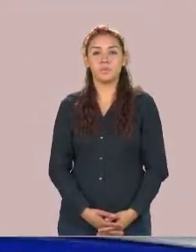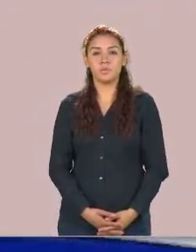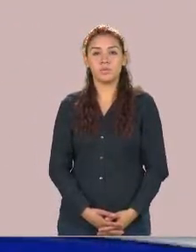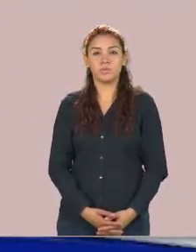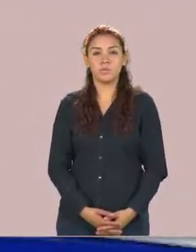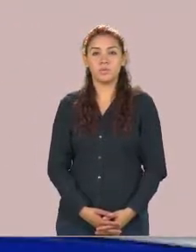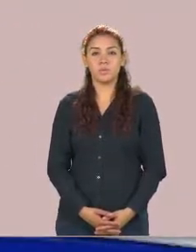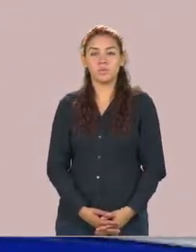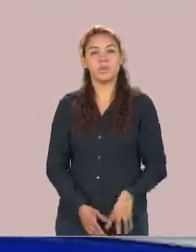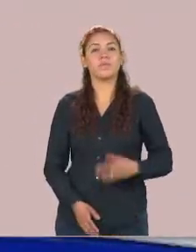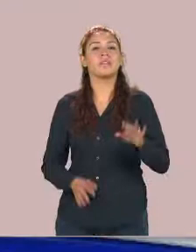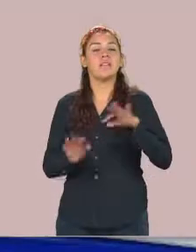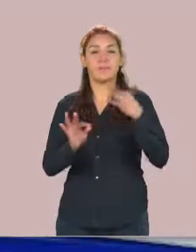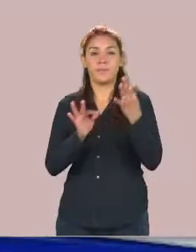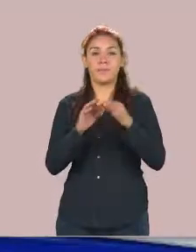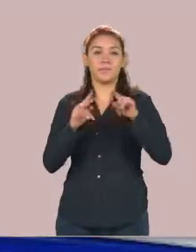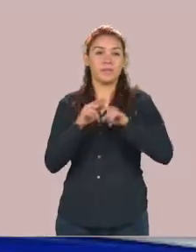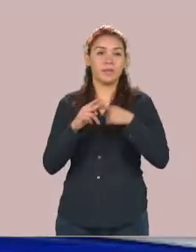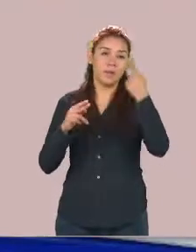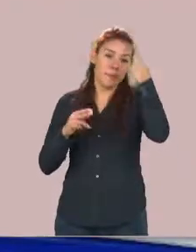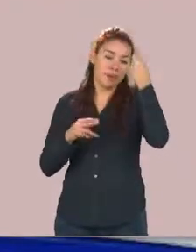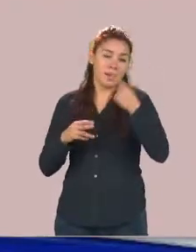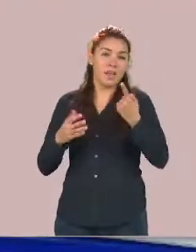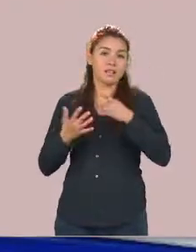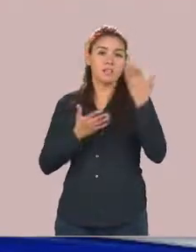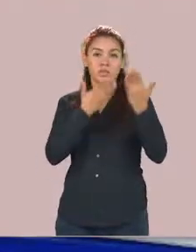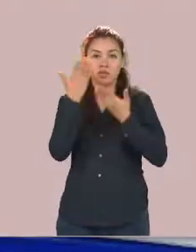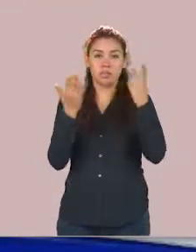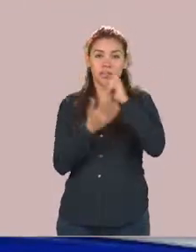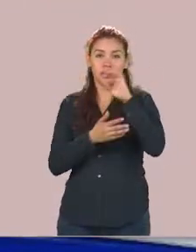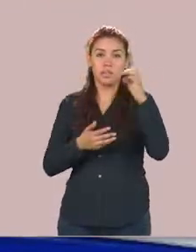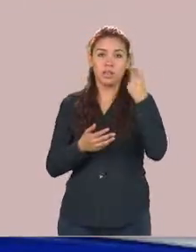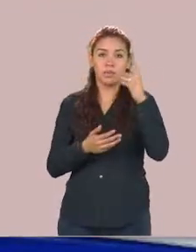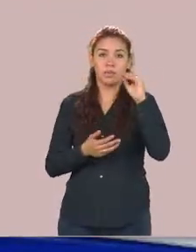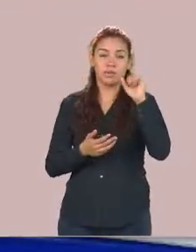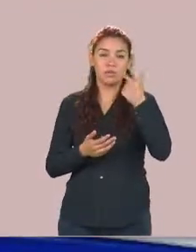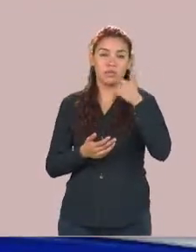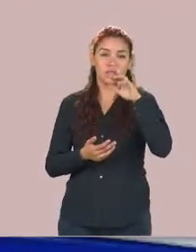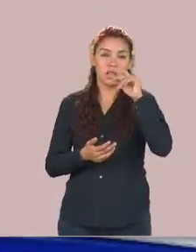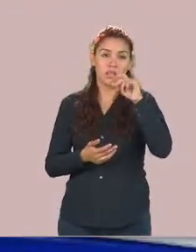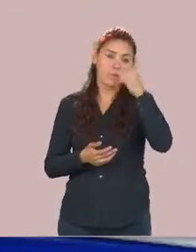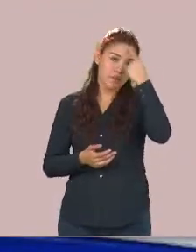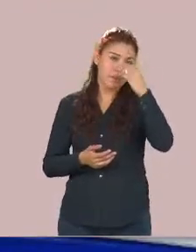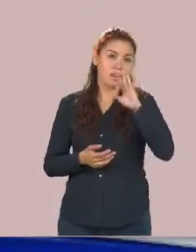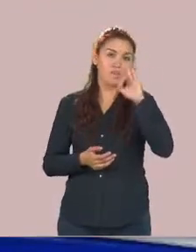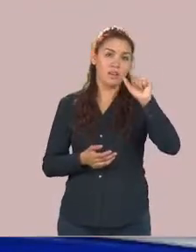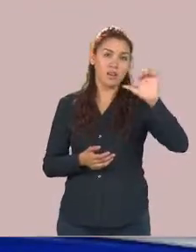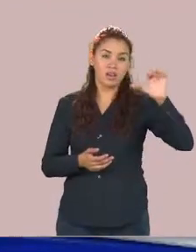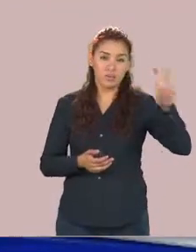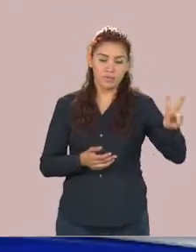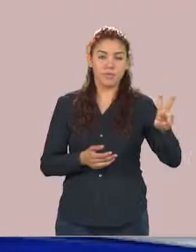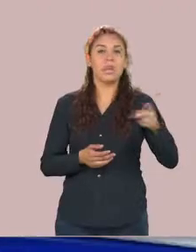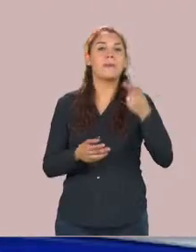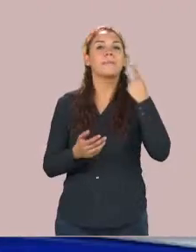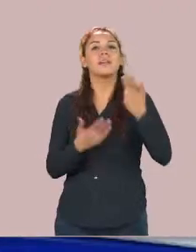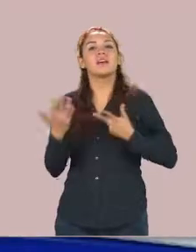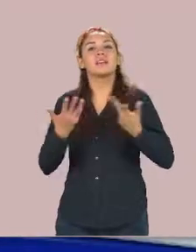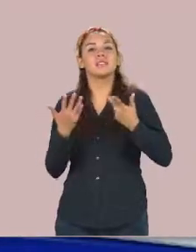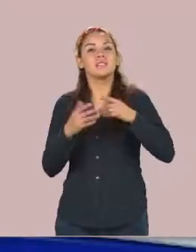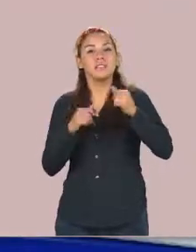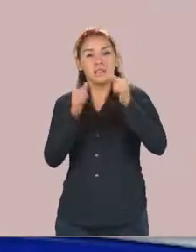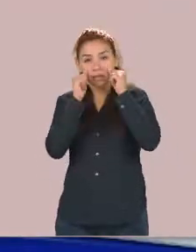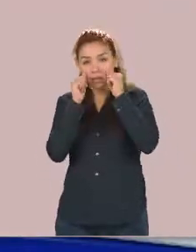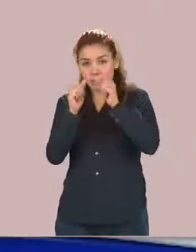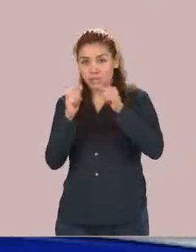Prepara la División de Estudios de Postgrado e Investigación de la Facultad de Comercio y Administración Victoria las acciones para atender sus